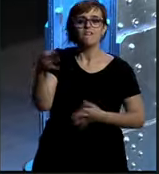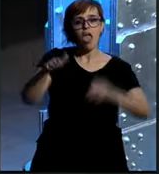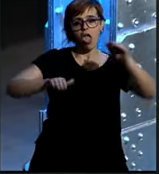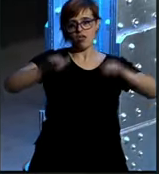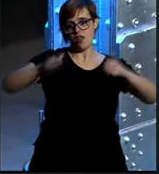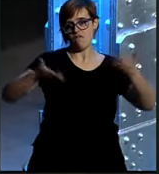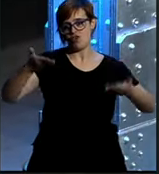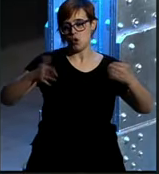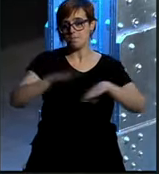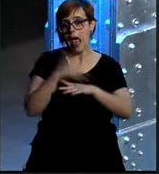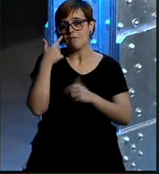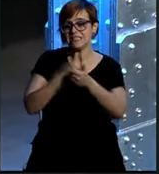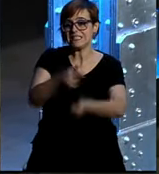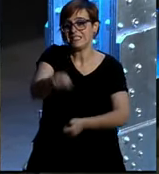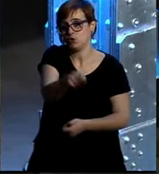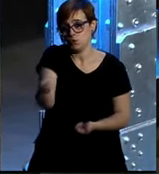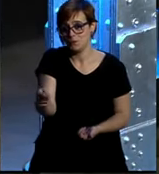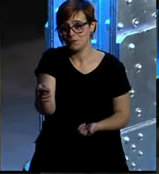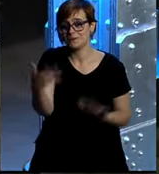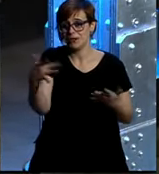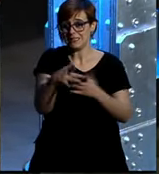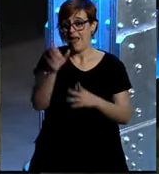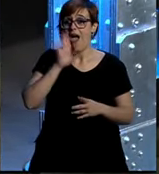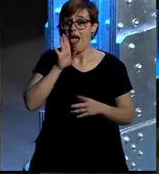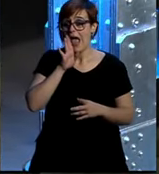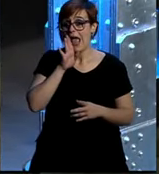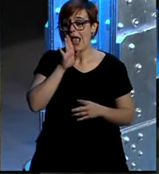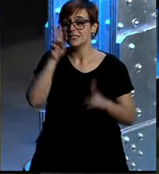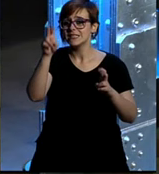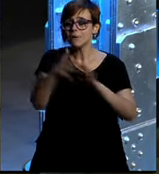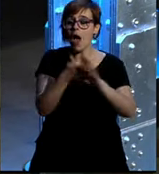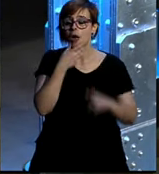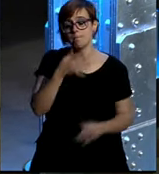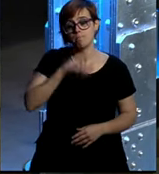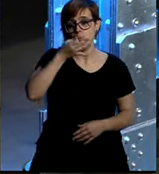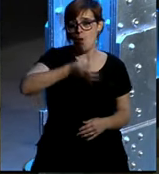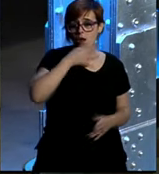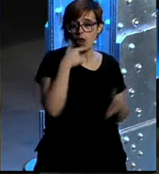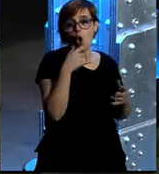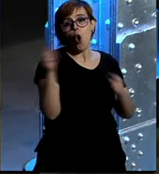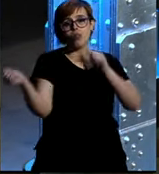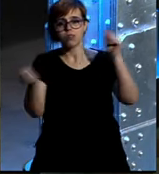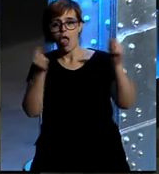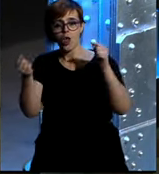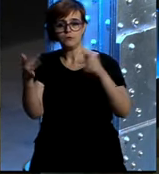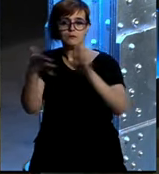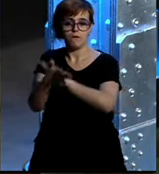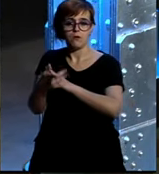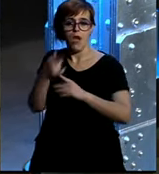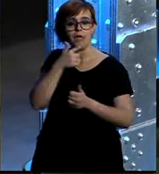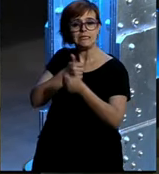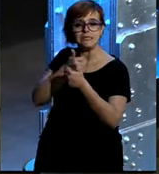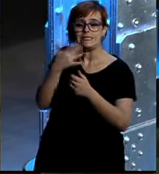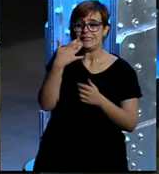quién sigue si quién te sigue de eso ahora que has dicho un comentario lo de monólogo o diálogo el hecho de que tengas